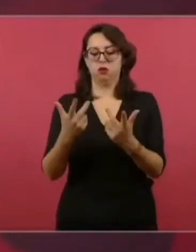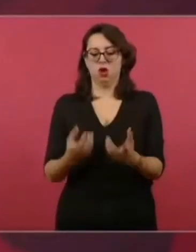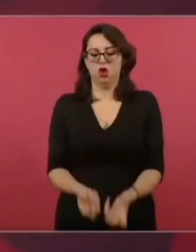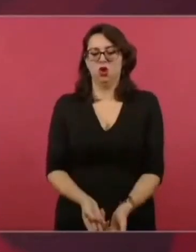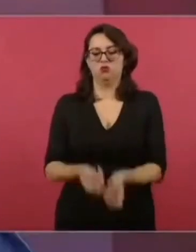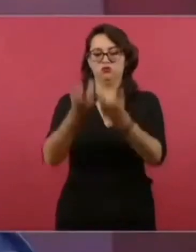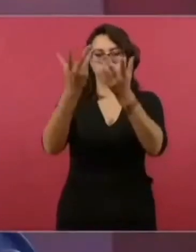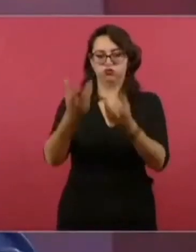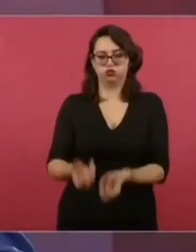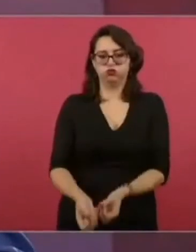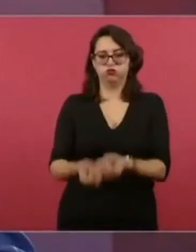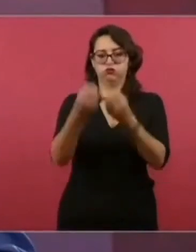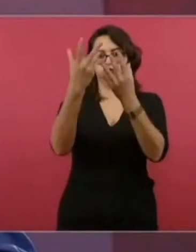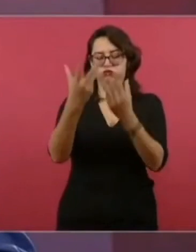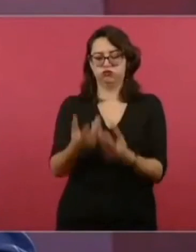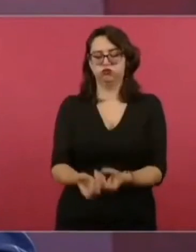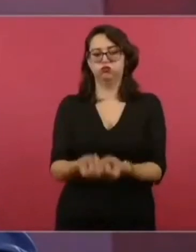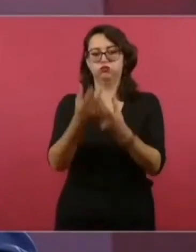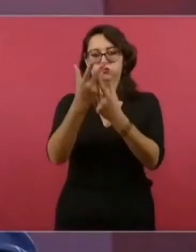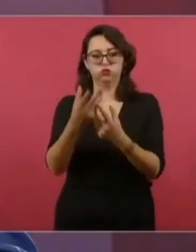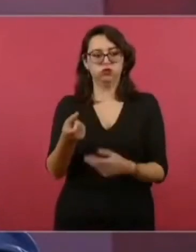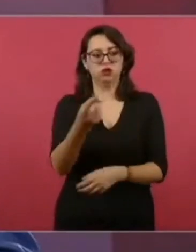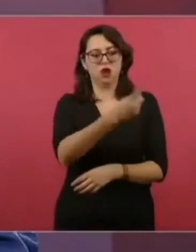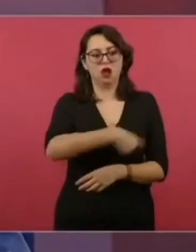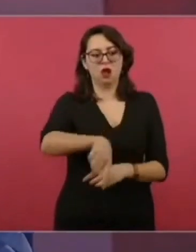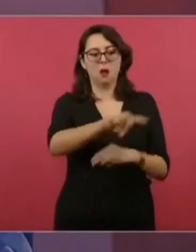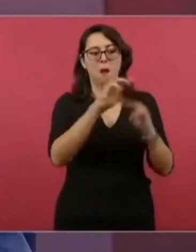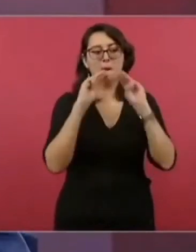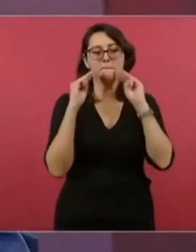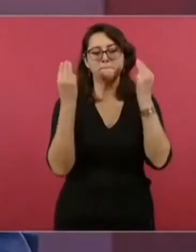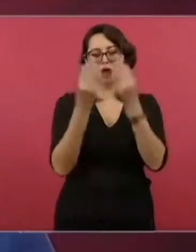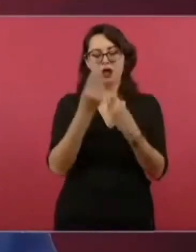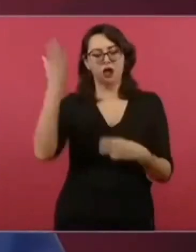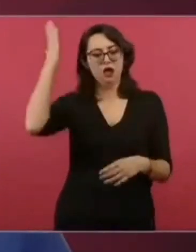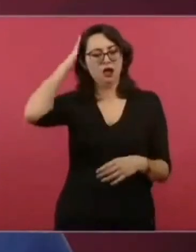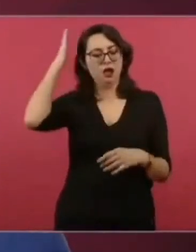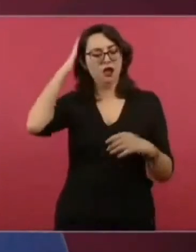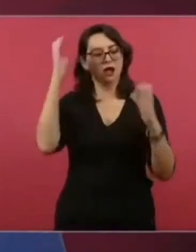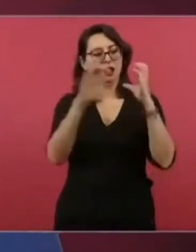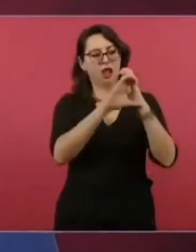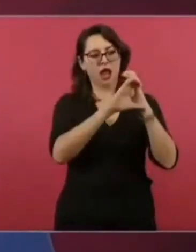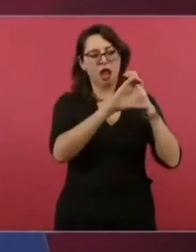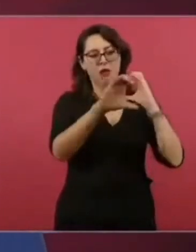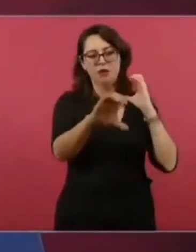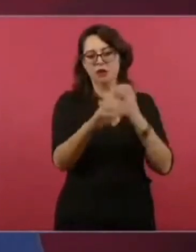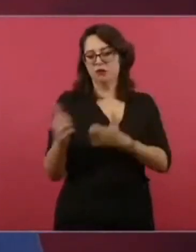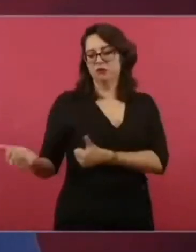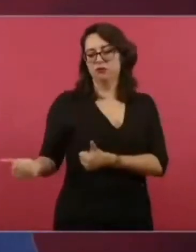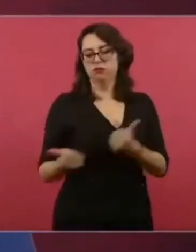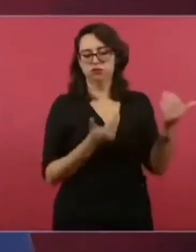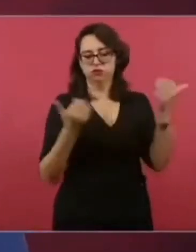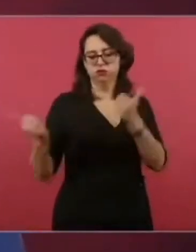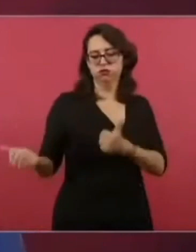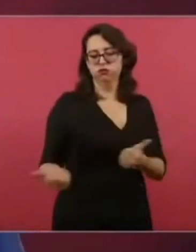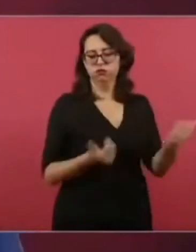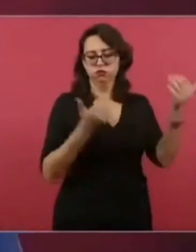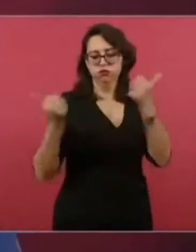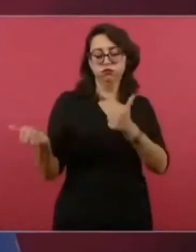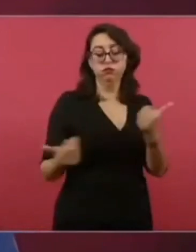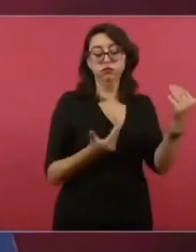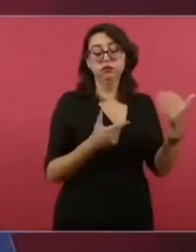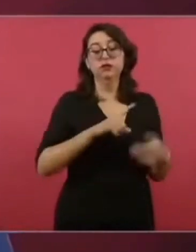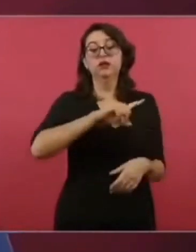gasolina robada y le permitían a la gente pobre recoger